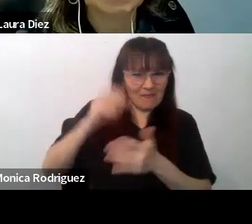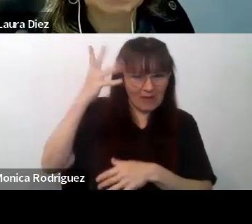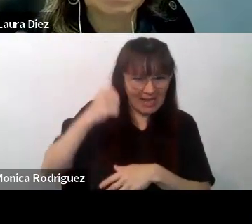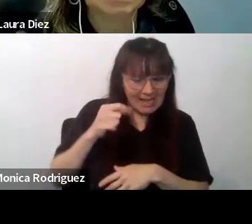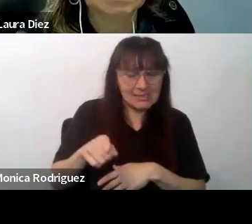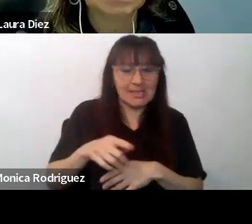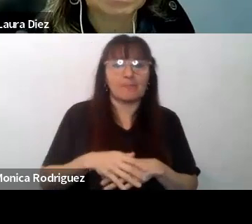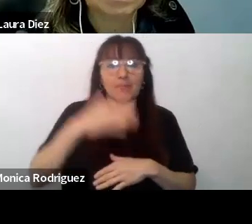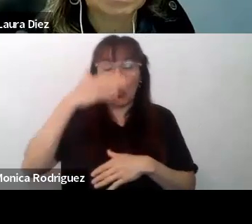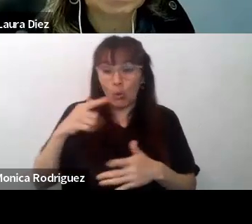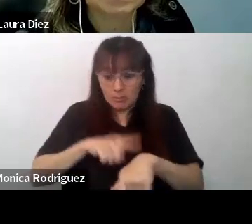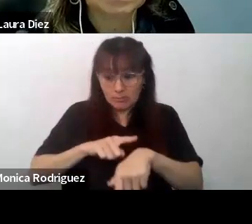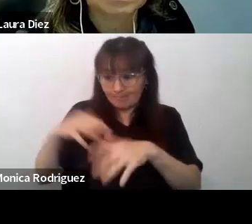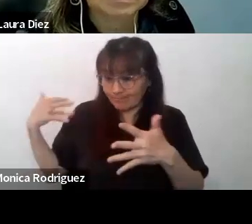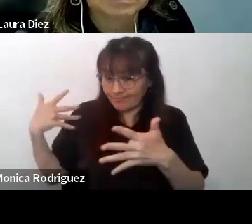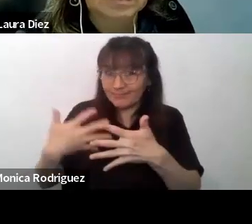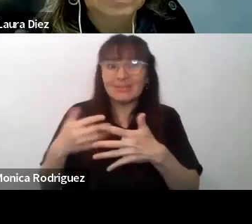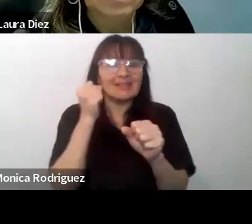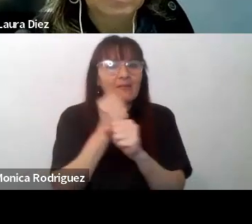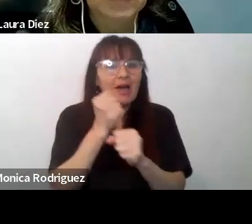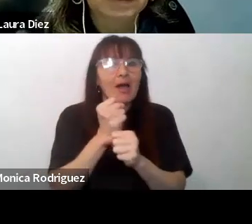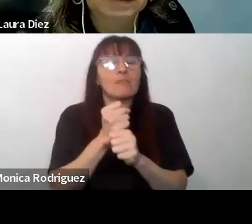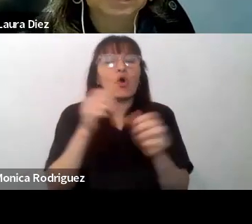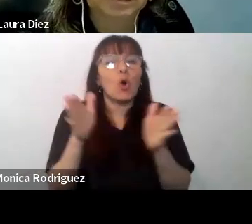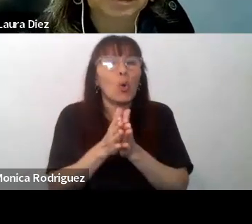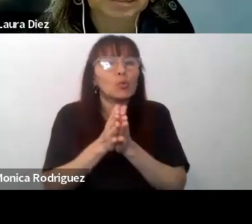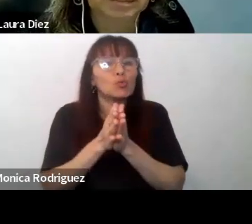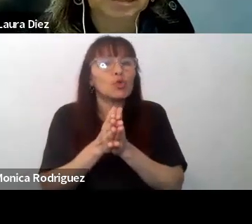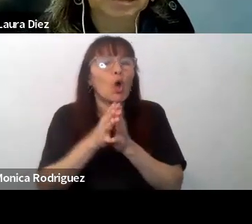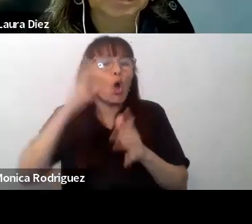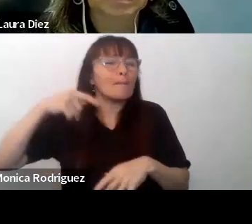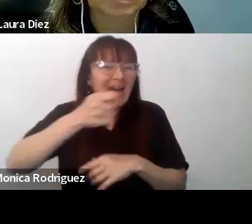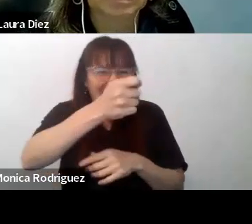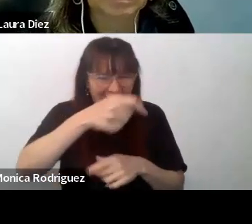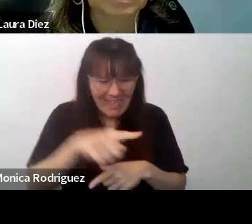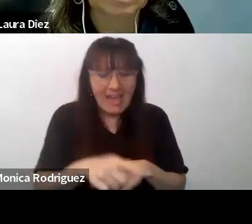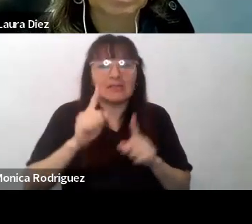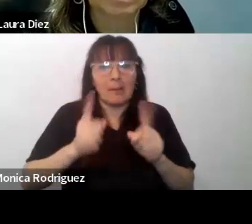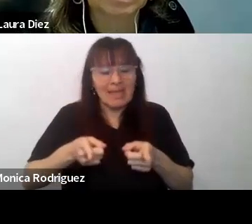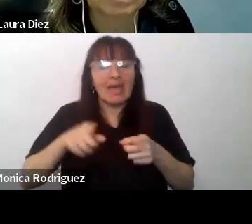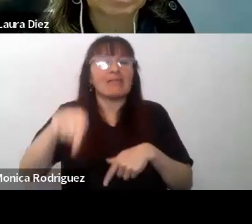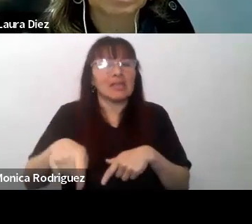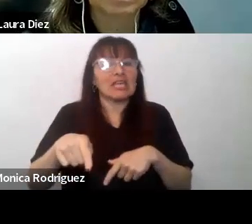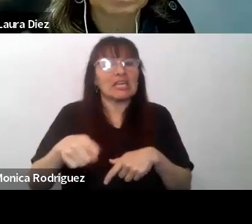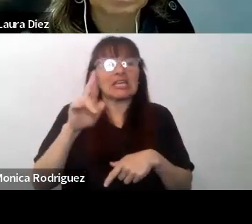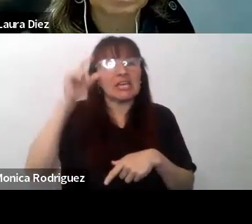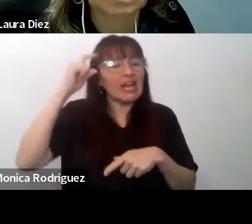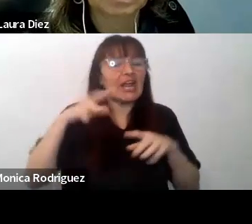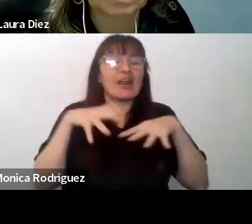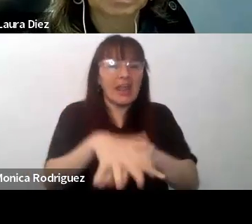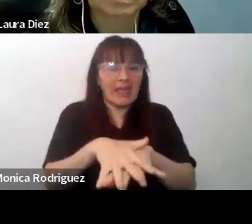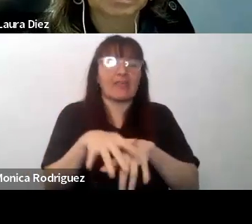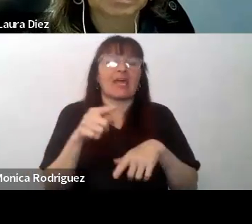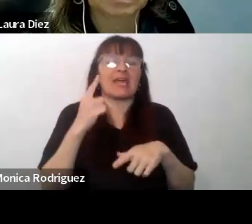tiempo estuvimos trabajando junto con la Embajada y la Red de Institutos Nacionales